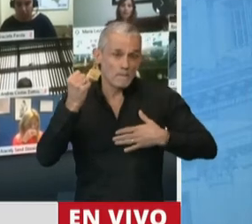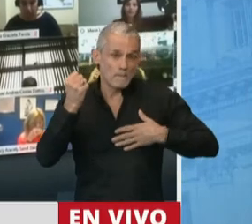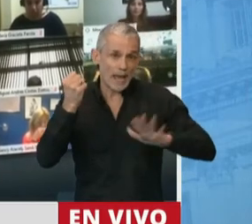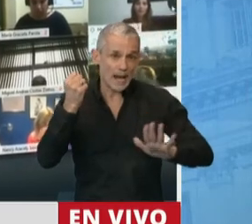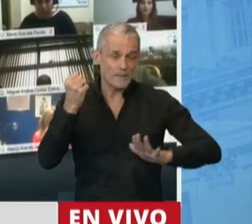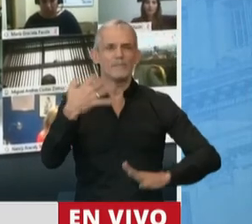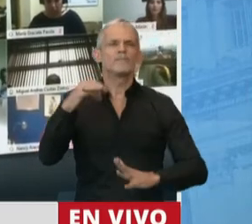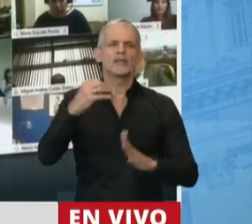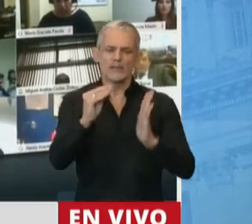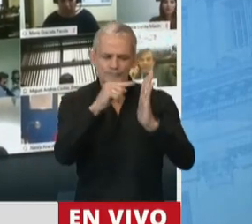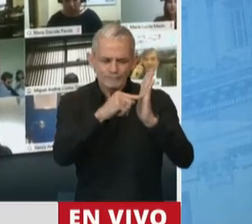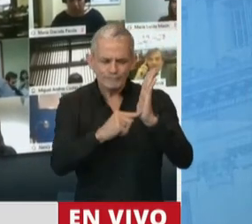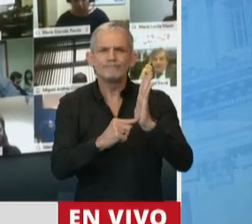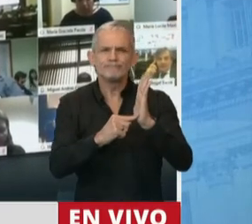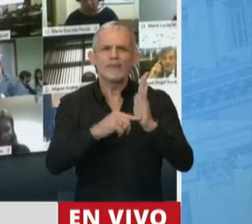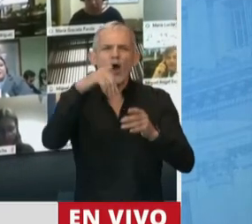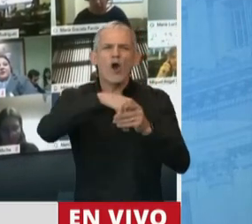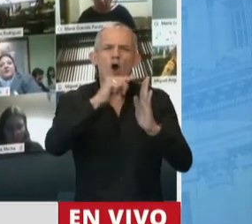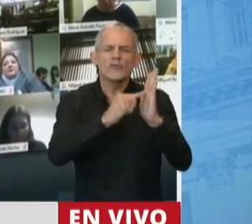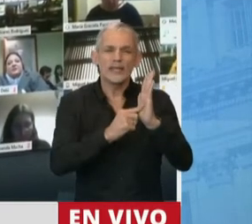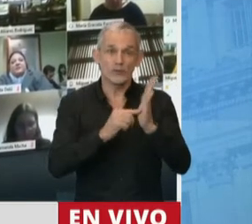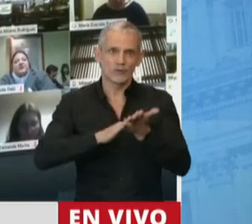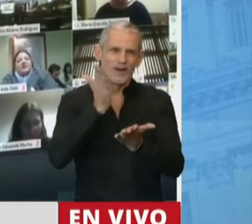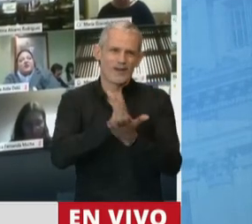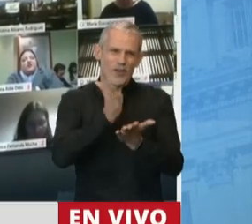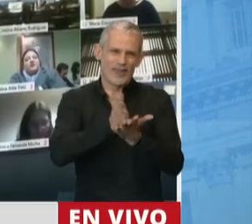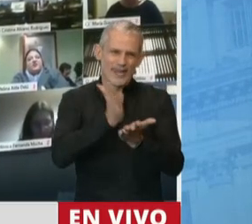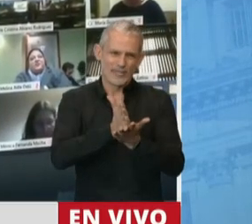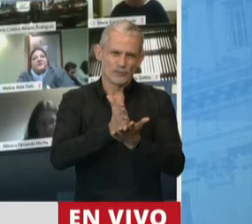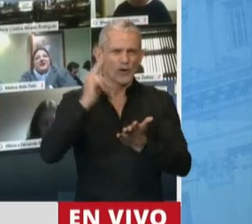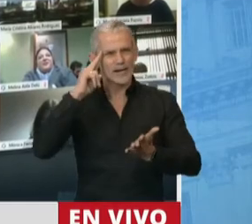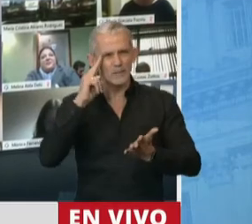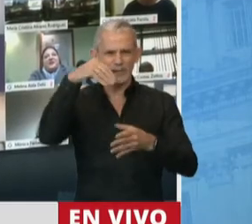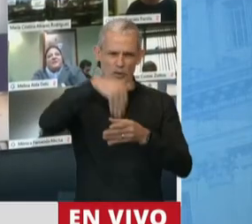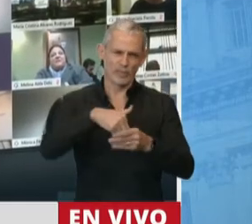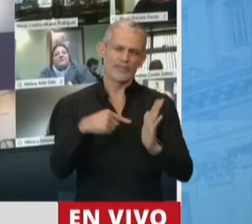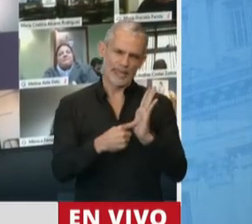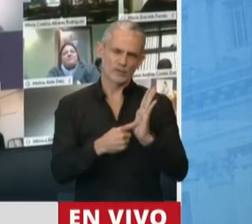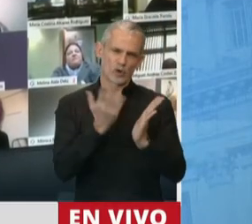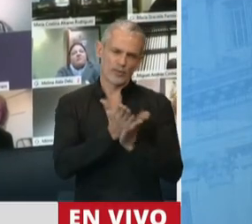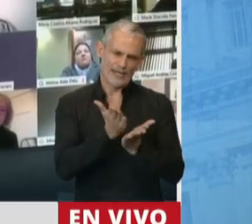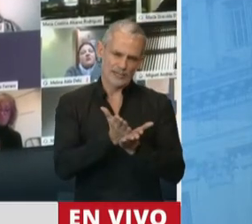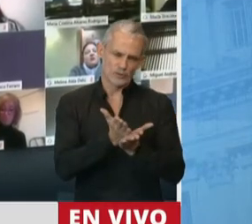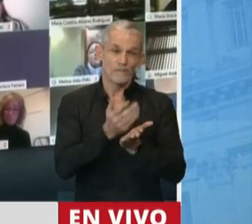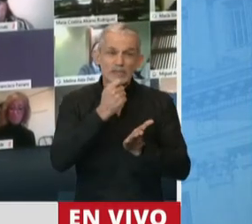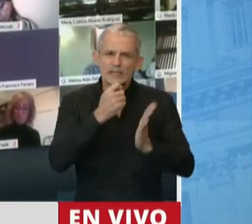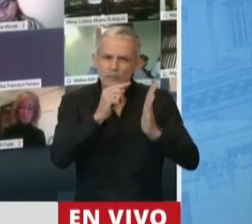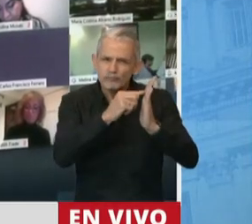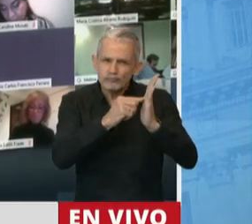estuvieran los contenidos de los derechos en esta ley. Porque si esos